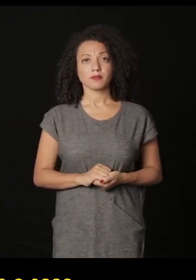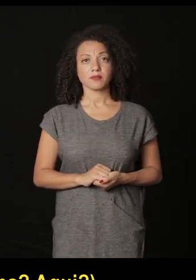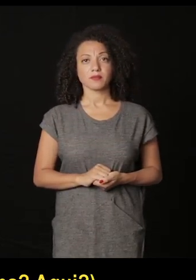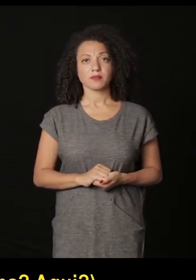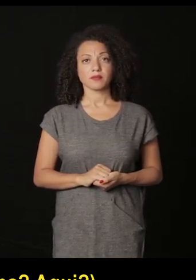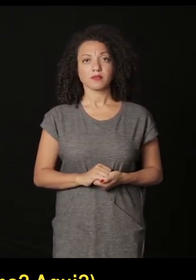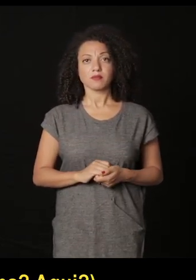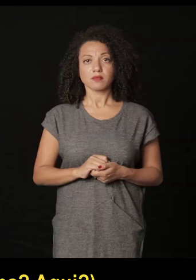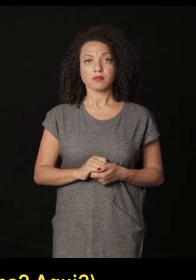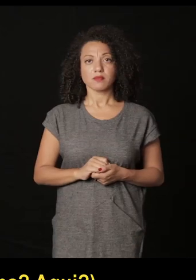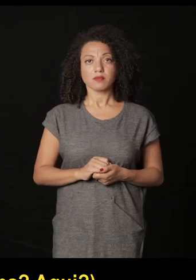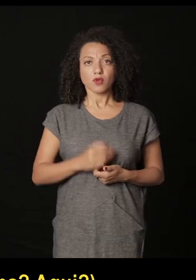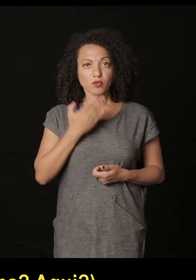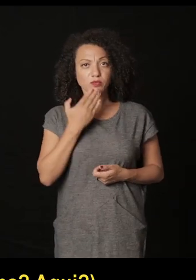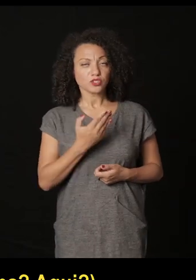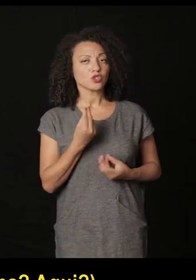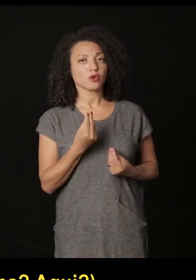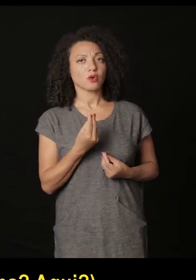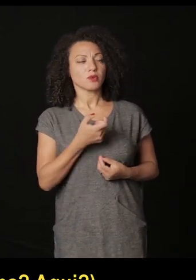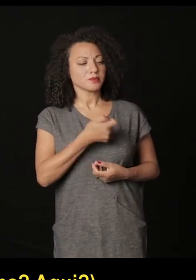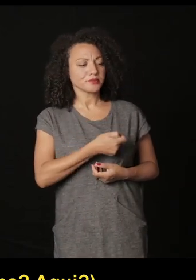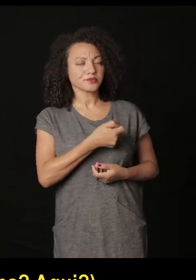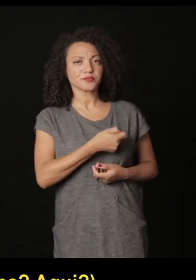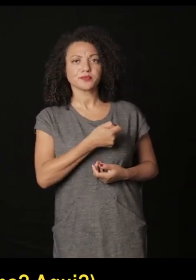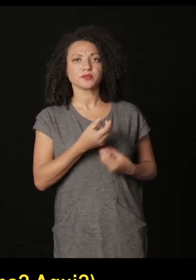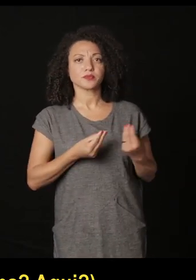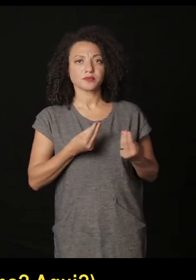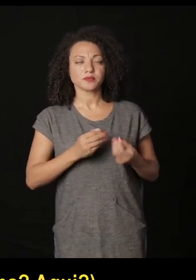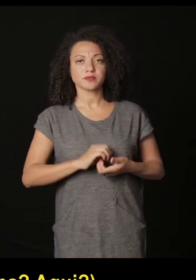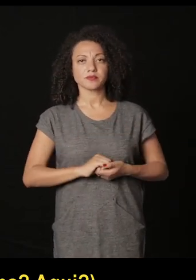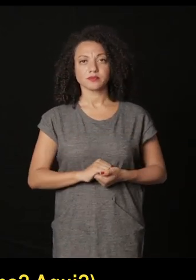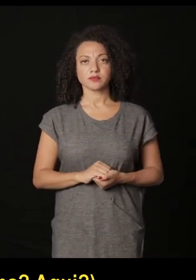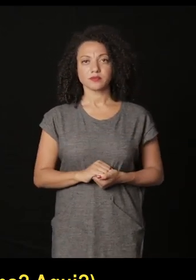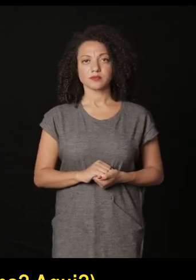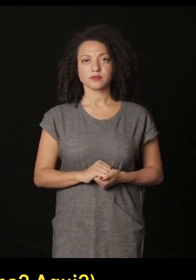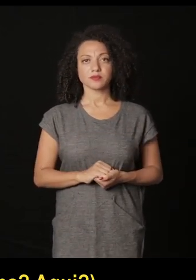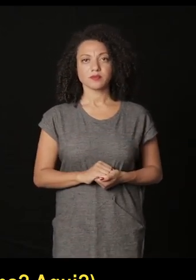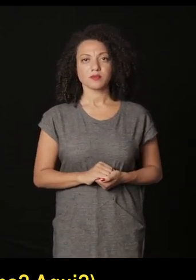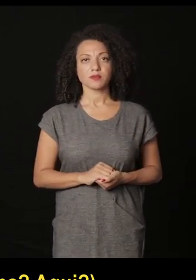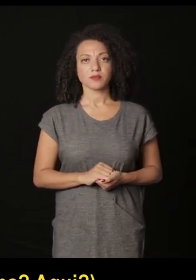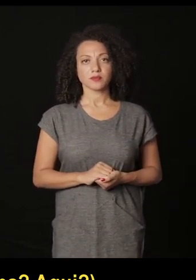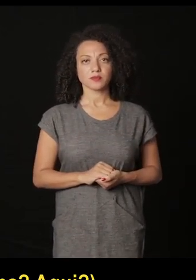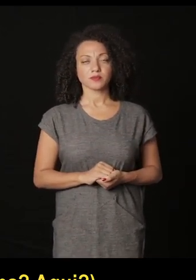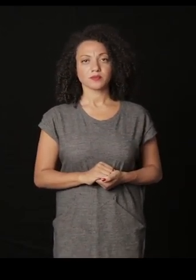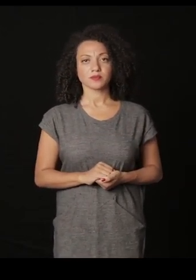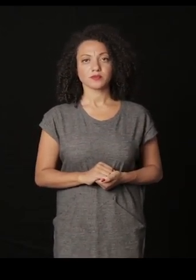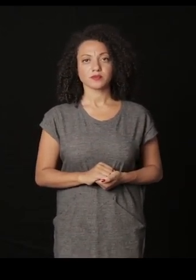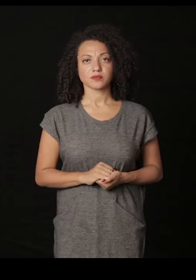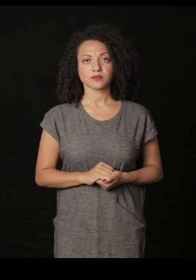¿puedo pedir eso? ¿cómo se funciona aquí?